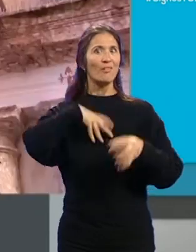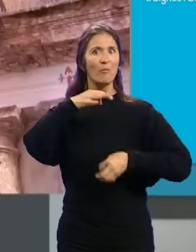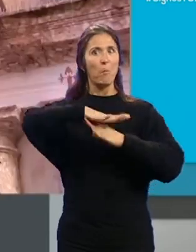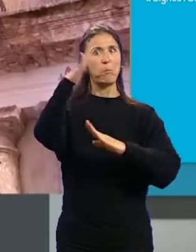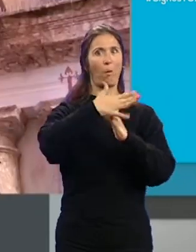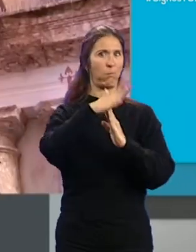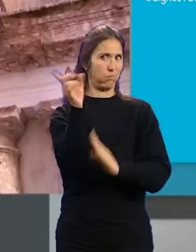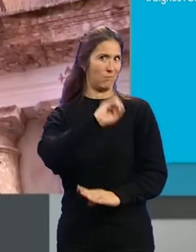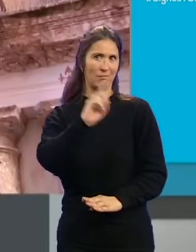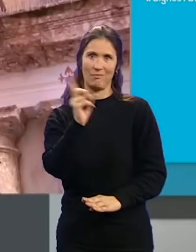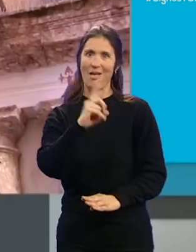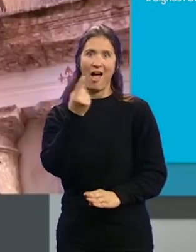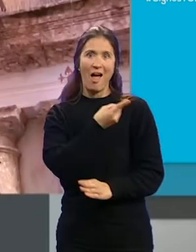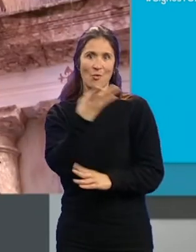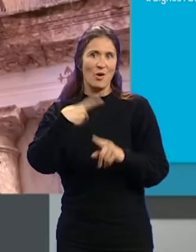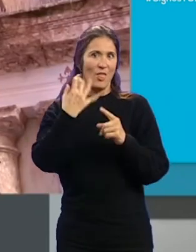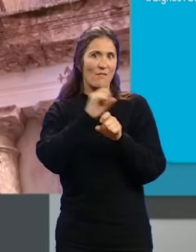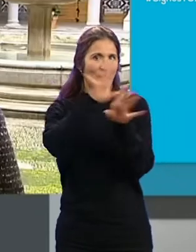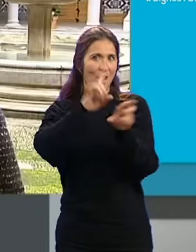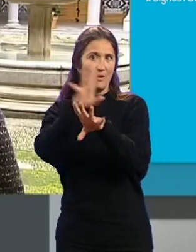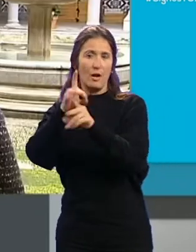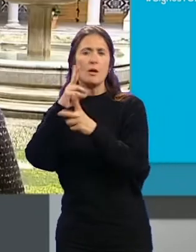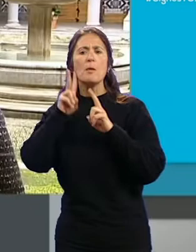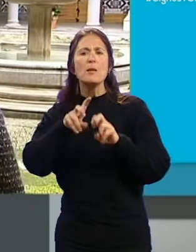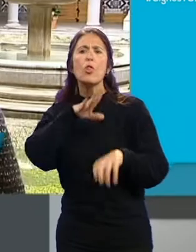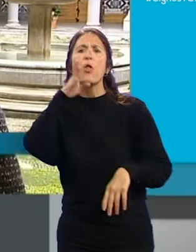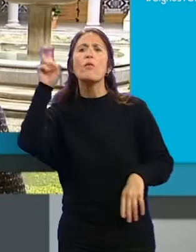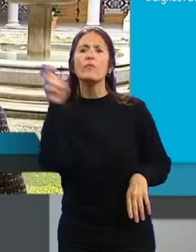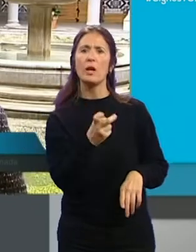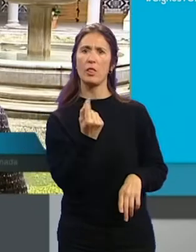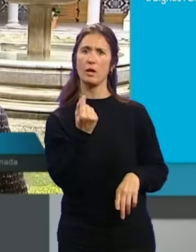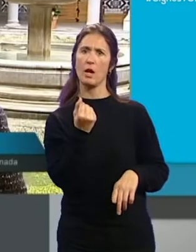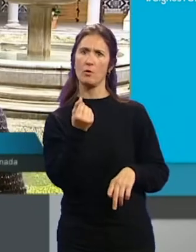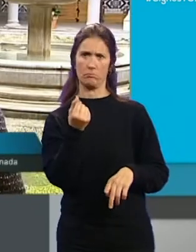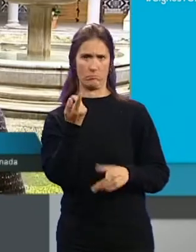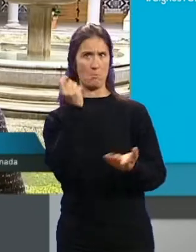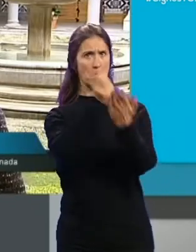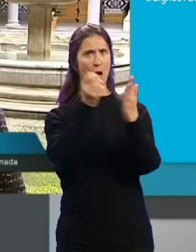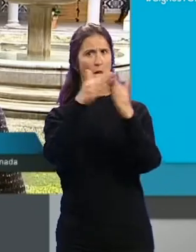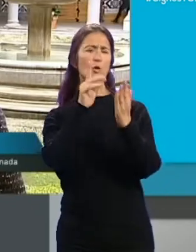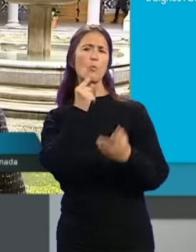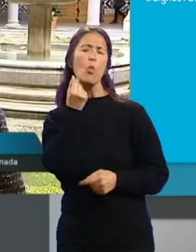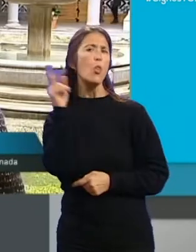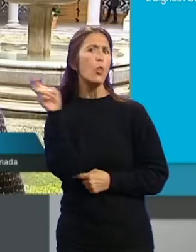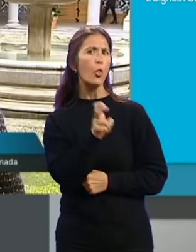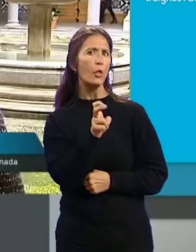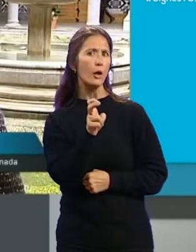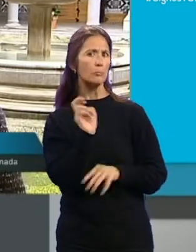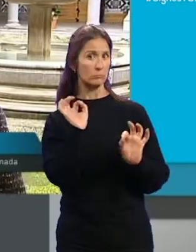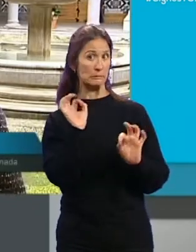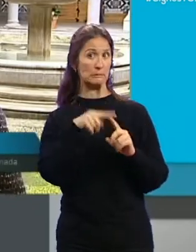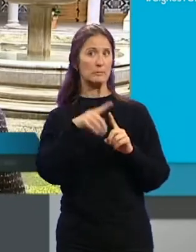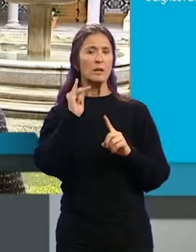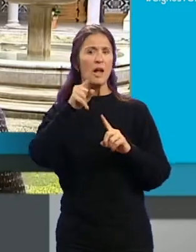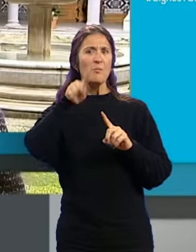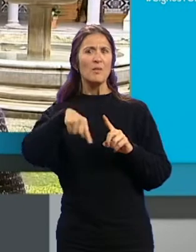quedan muchos puntos por esclarecer. Investigar el origen del dinero con el que se pagó la casa y también todo lo referente a AIDE. Ni